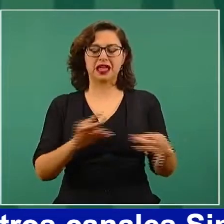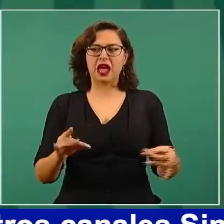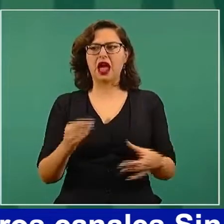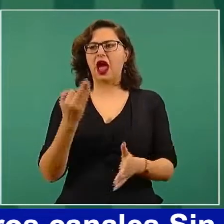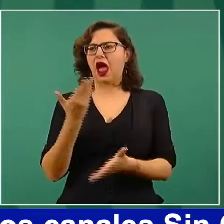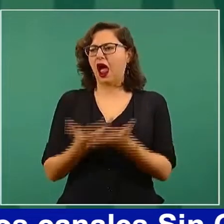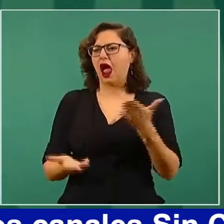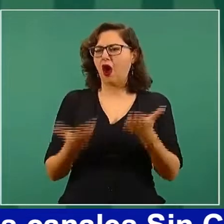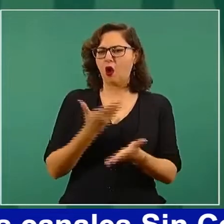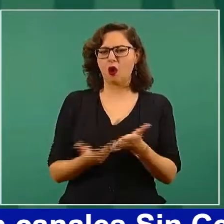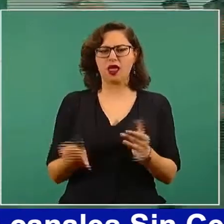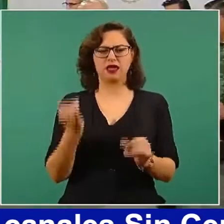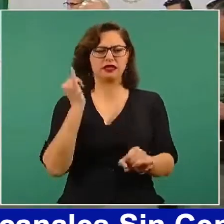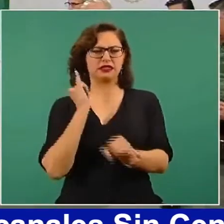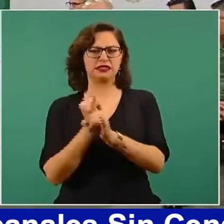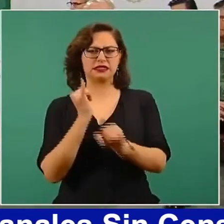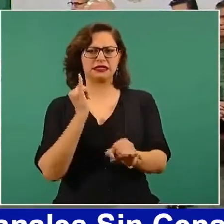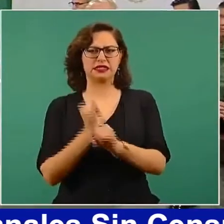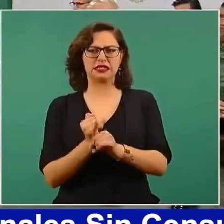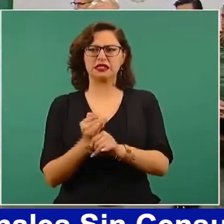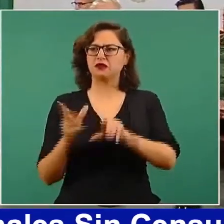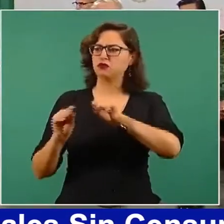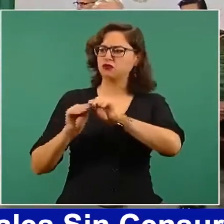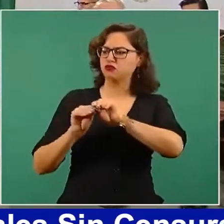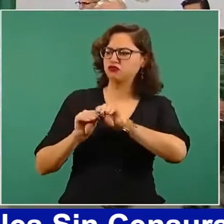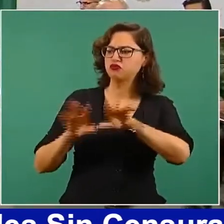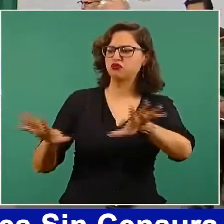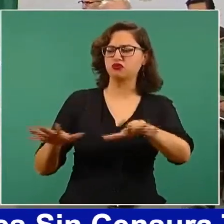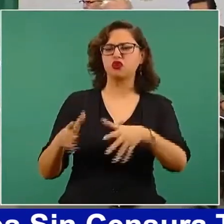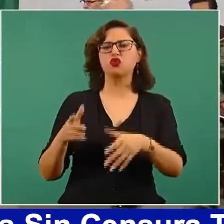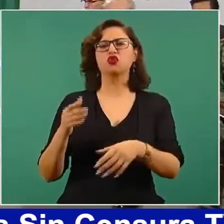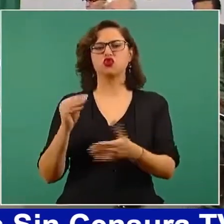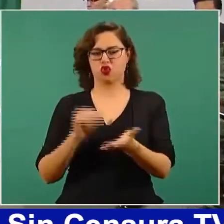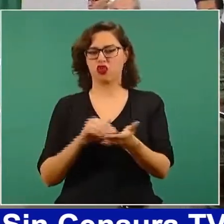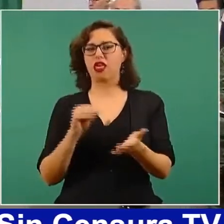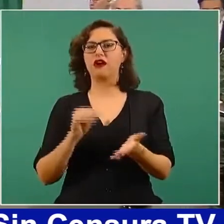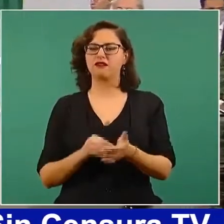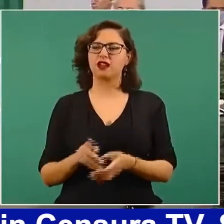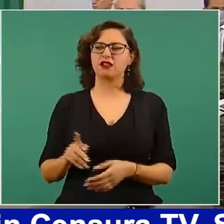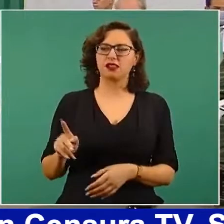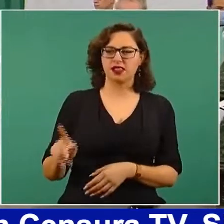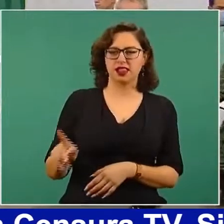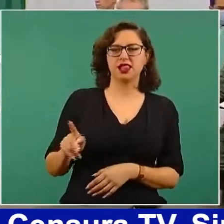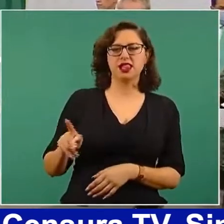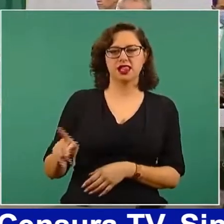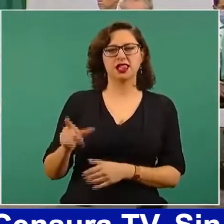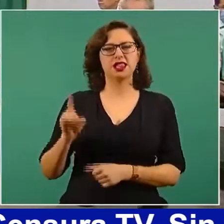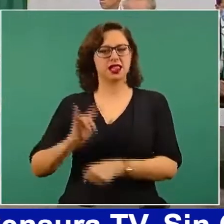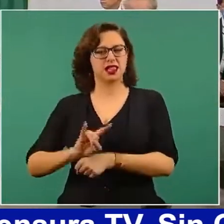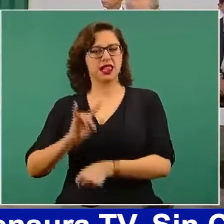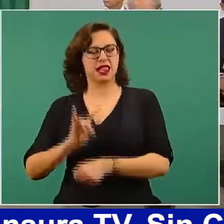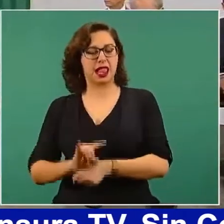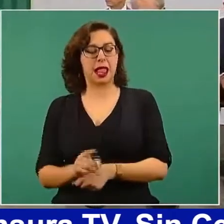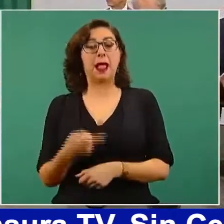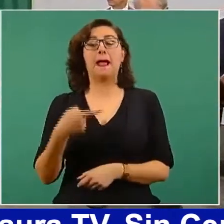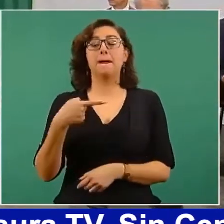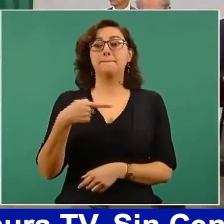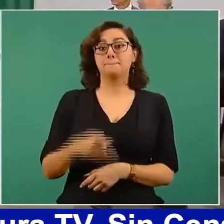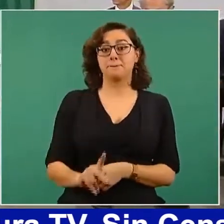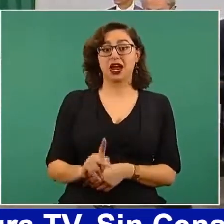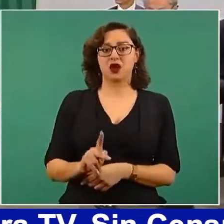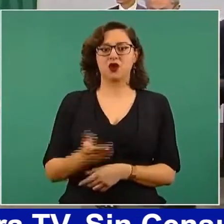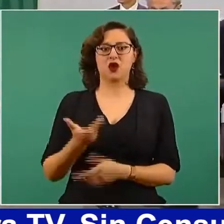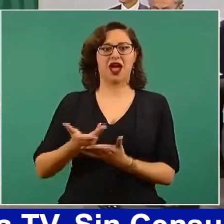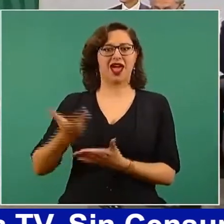anteriormente era más común que se llevaran a